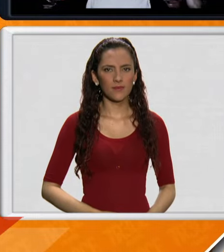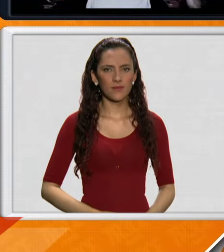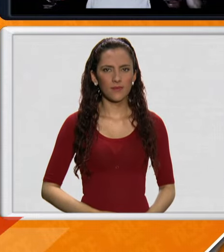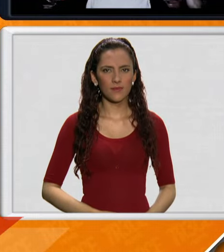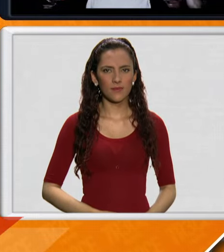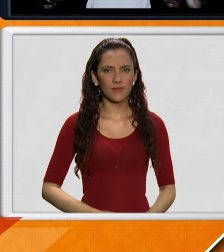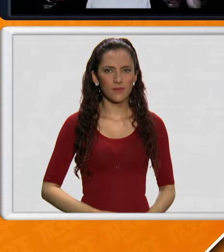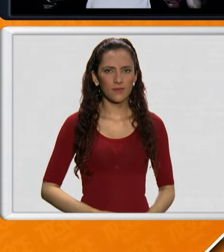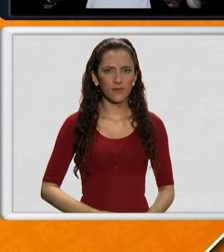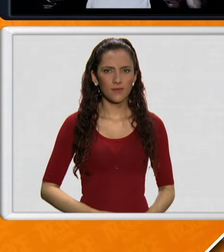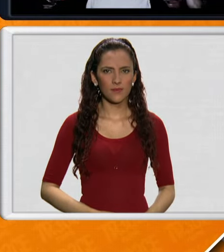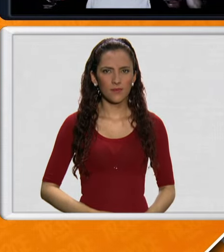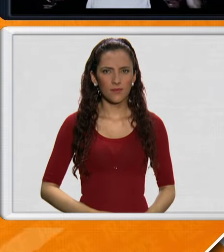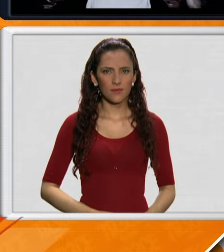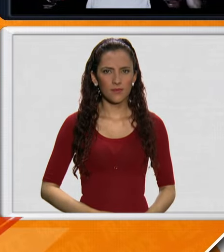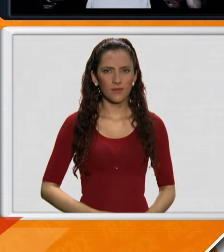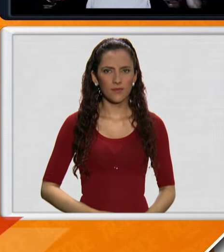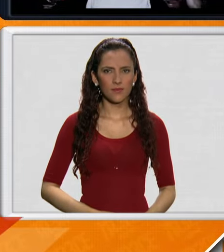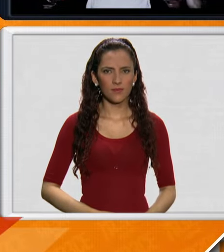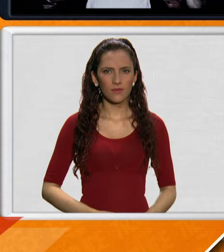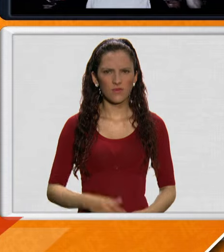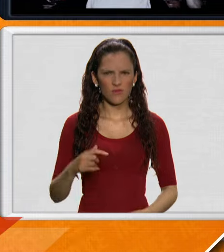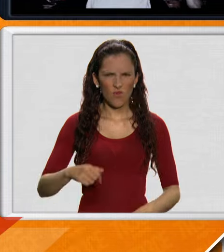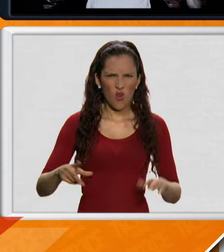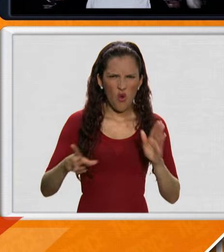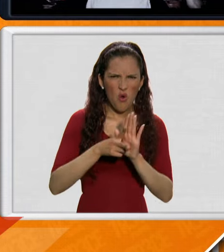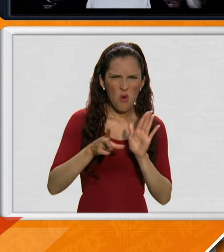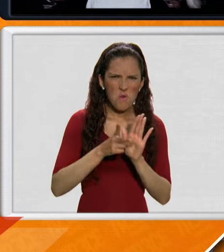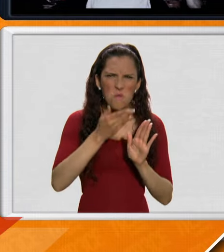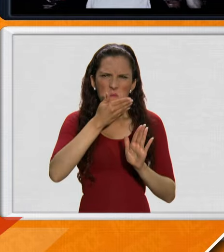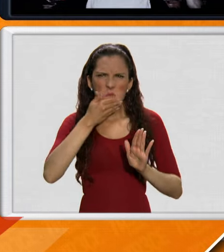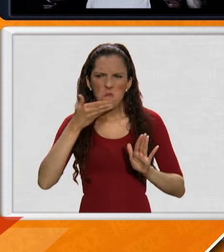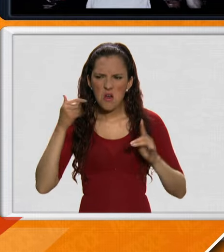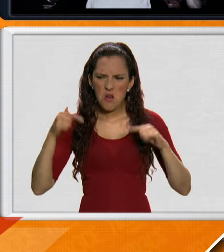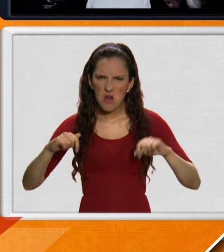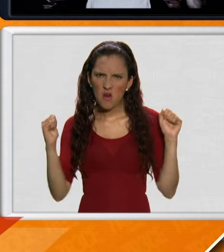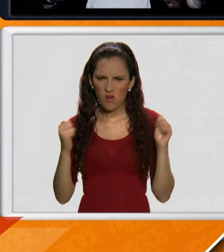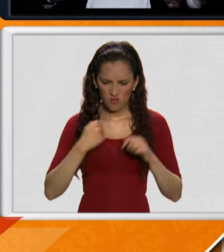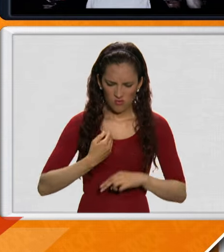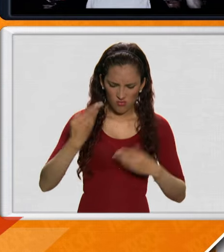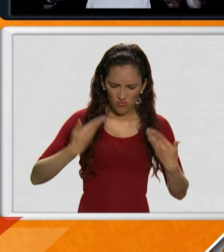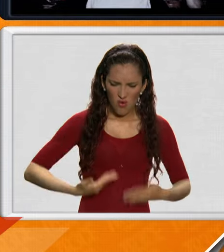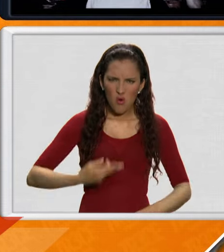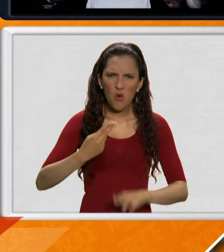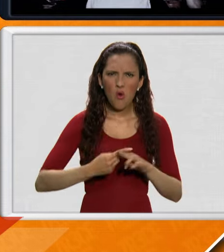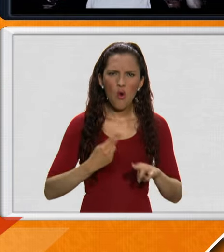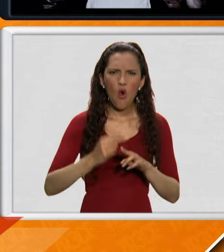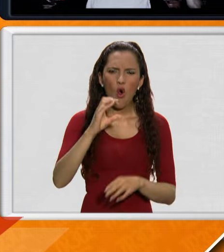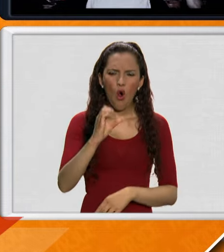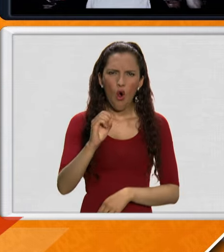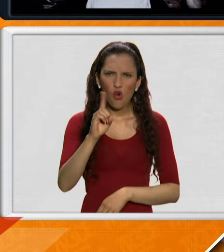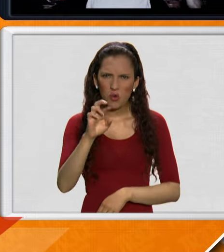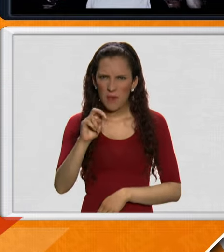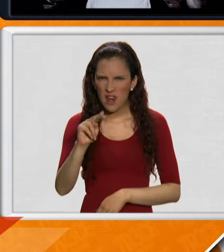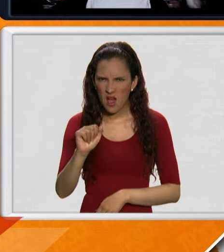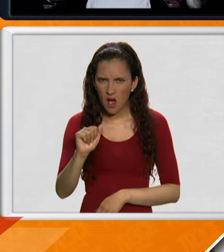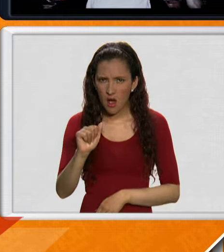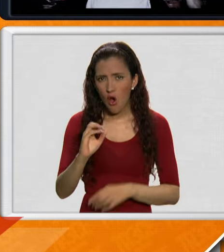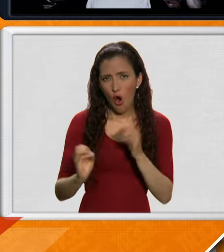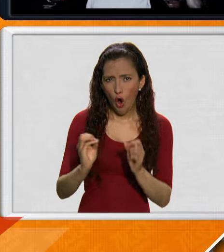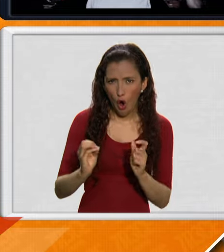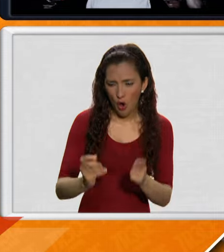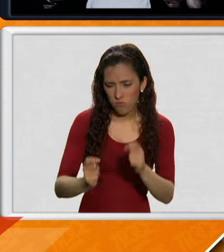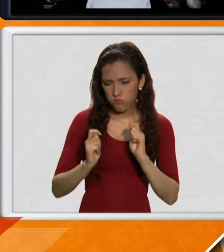Este, este es el Hotel Buen Viaje, uno de los mejores hoteles de esta ciudad. Mi nombre es Julio Espina, pero ustedes me pueden llamar